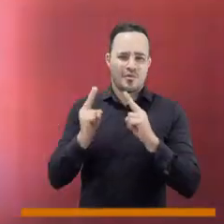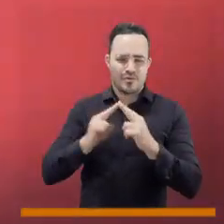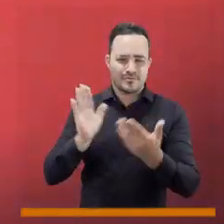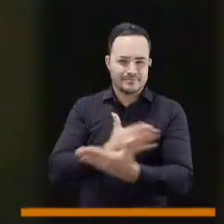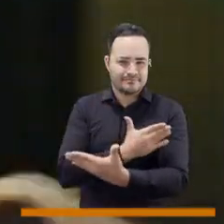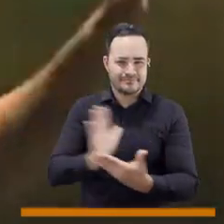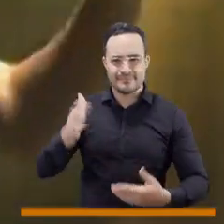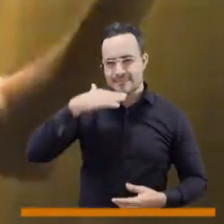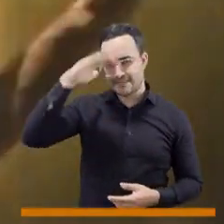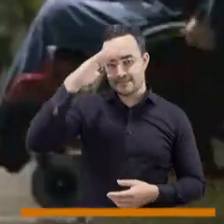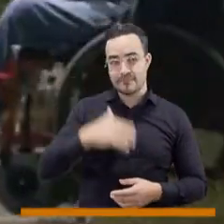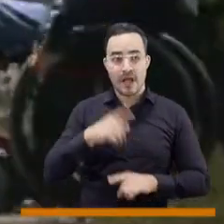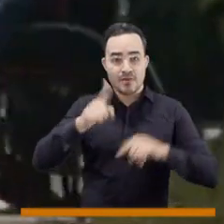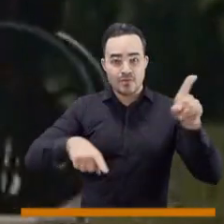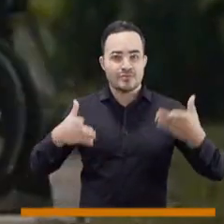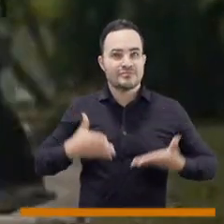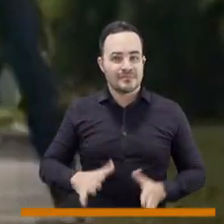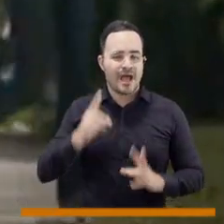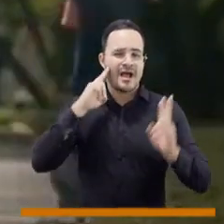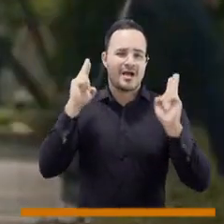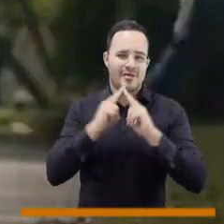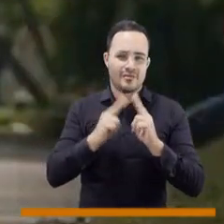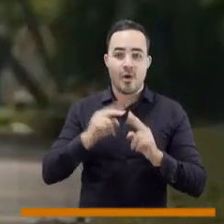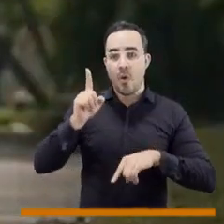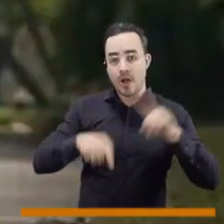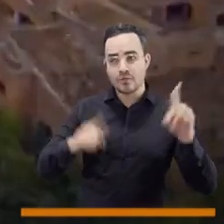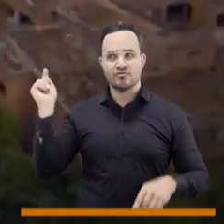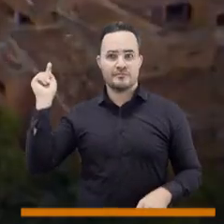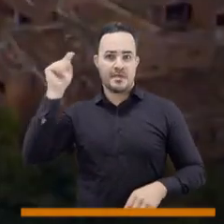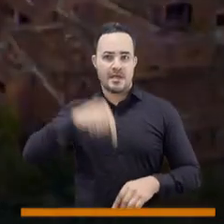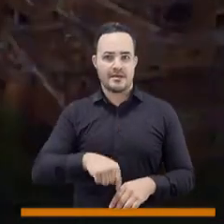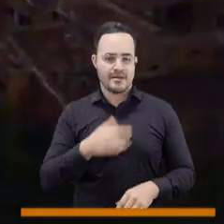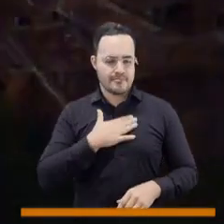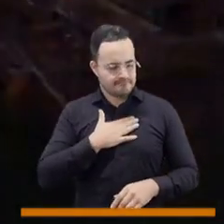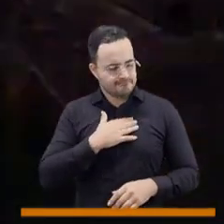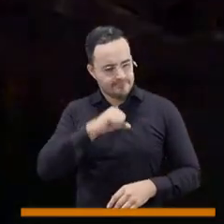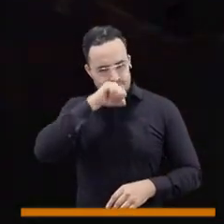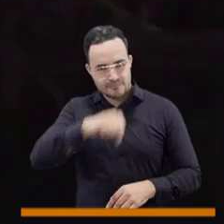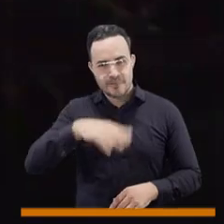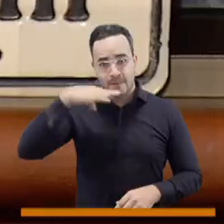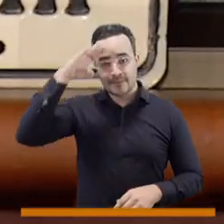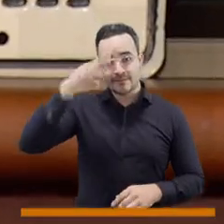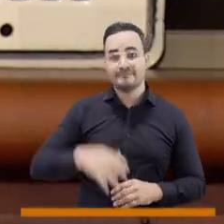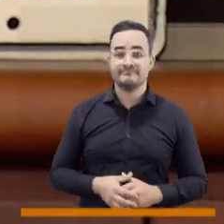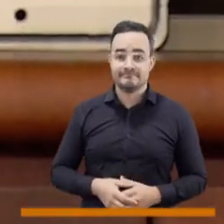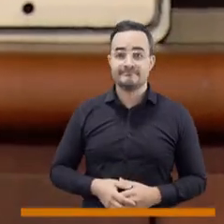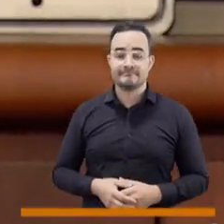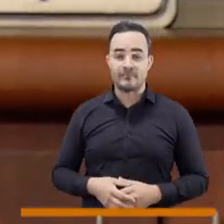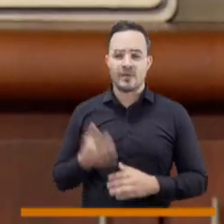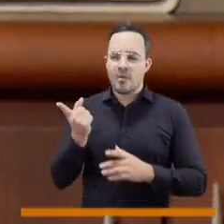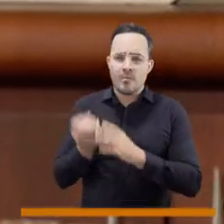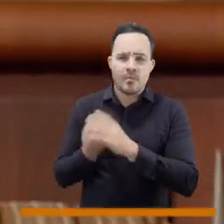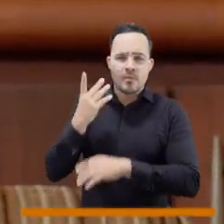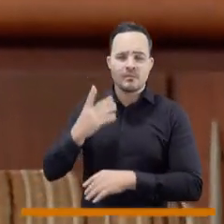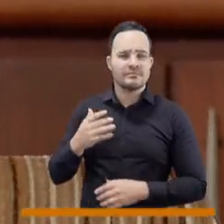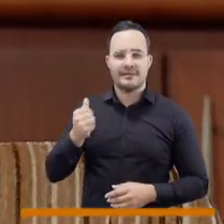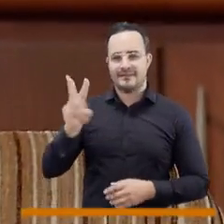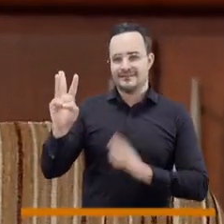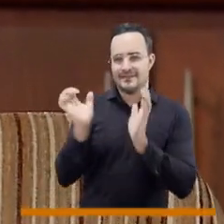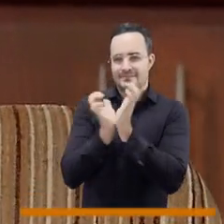es entrañable para los hijos de esta tierra, los que nacieron acá y los que son adoptados de corazón.